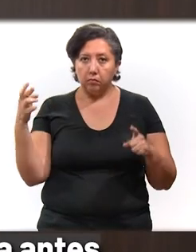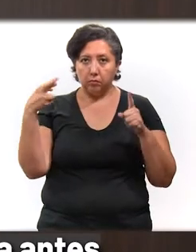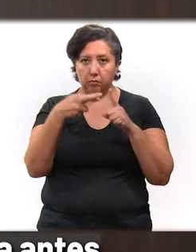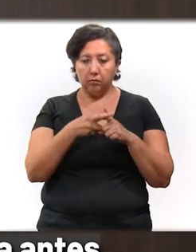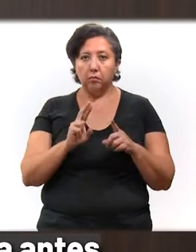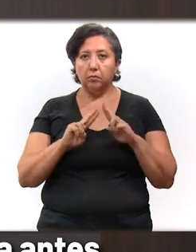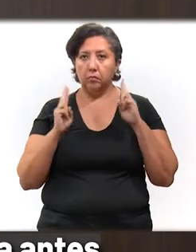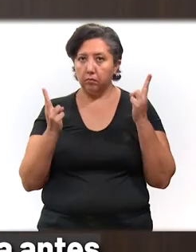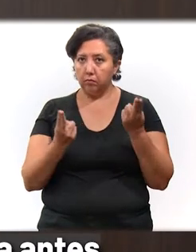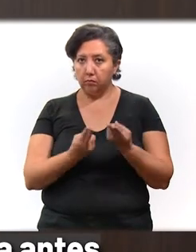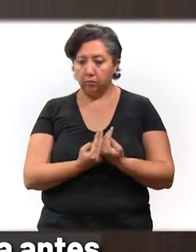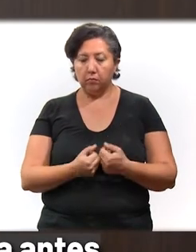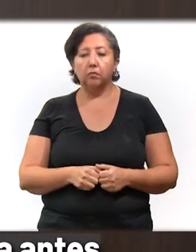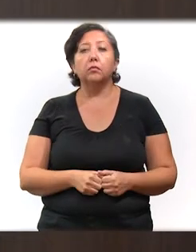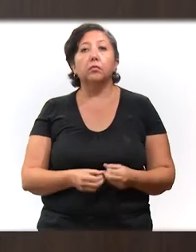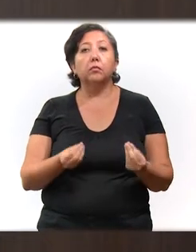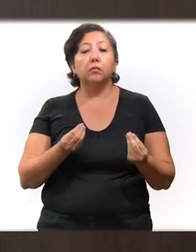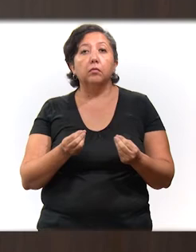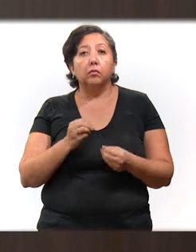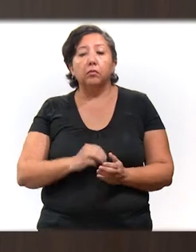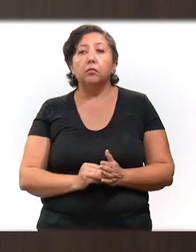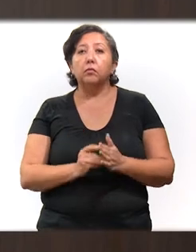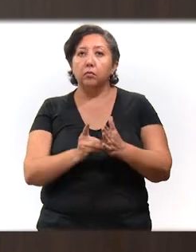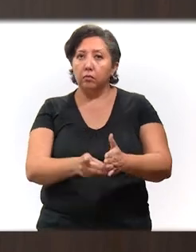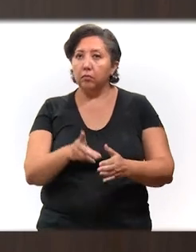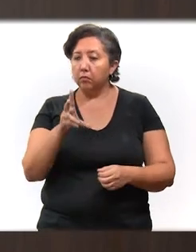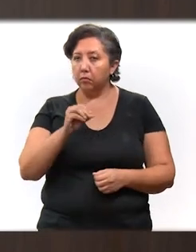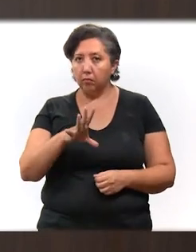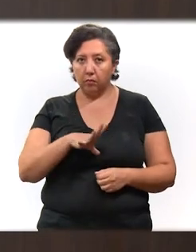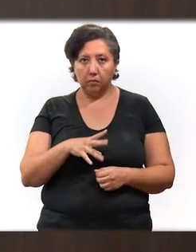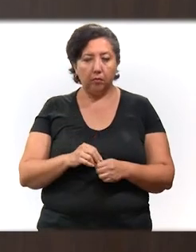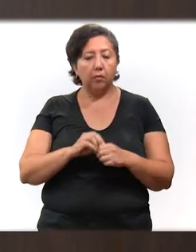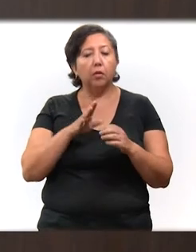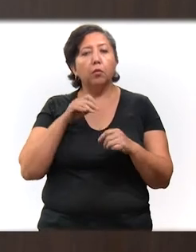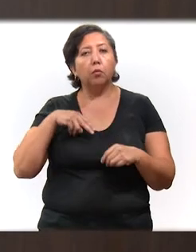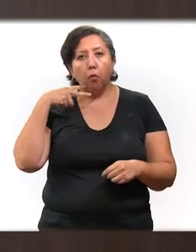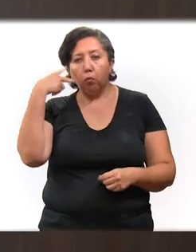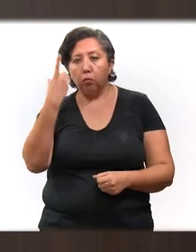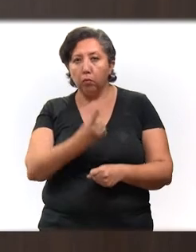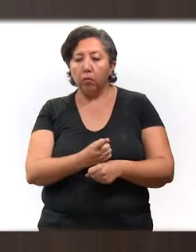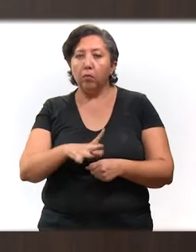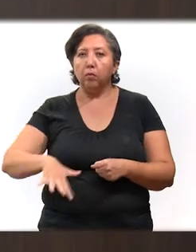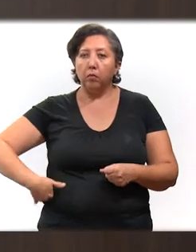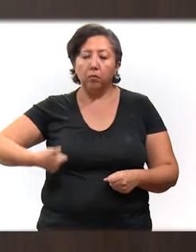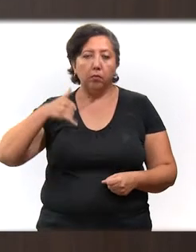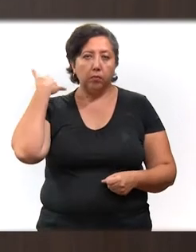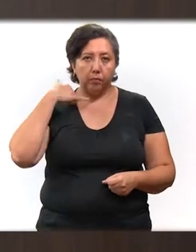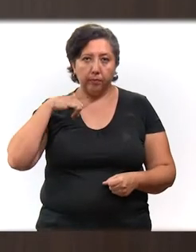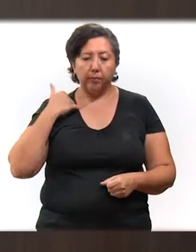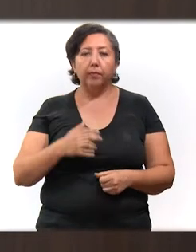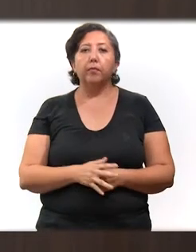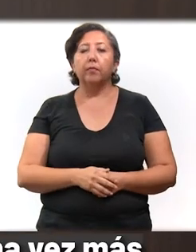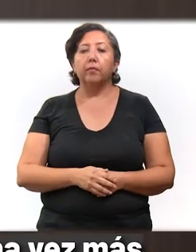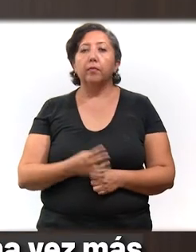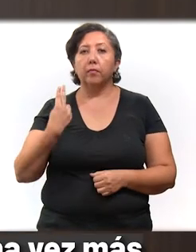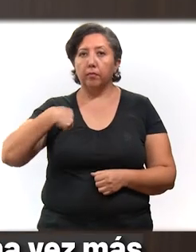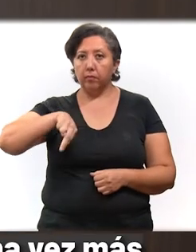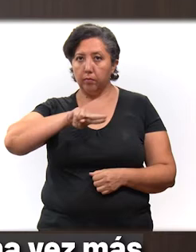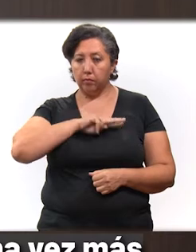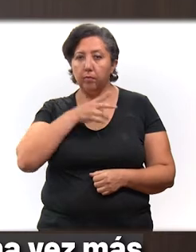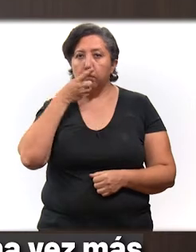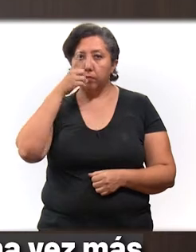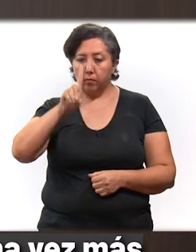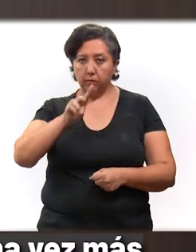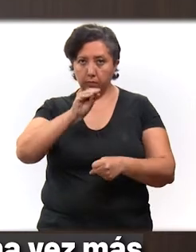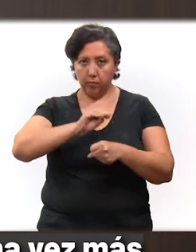de los retos, nos unimos como nunca antes y mostramos que no hay adversidad que pueda con la voluntad y el esfuerzo de las y los yucatecos. Nuestra